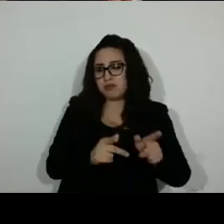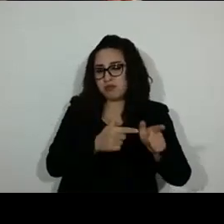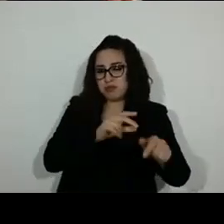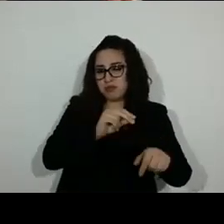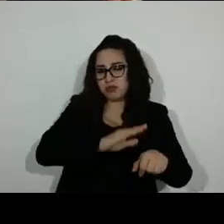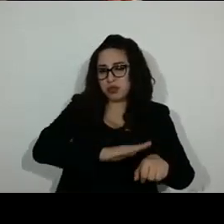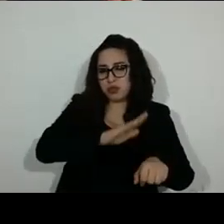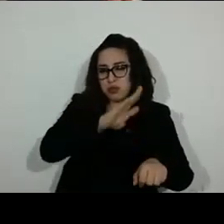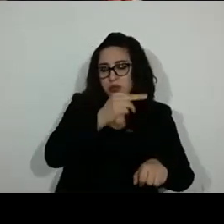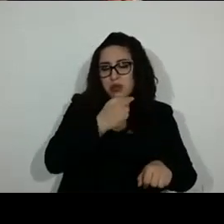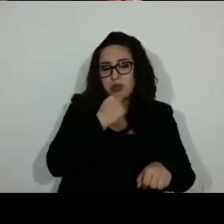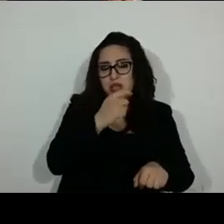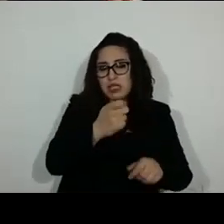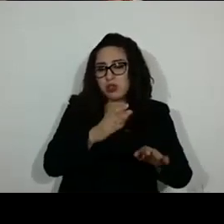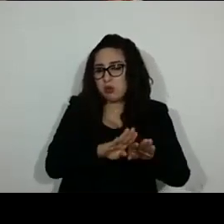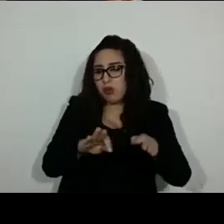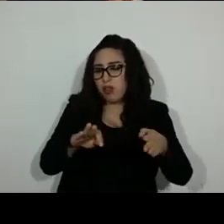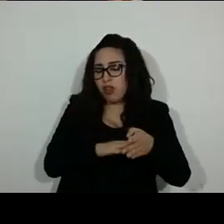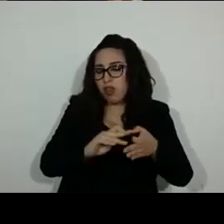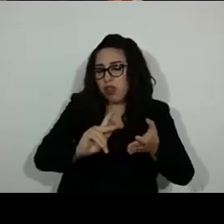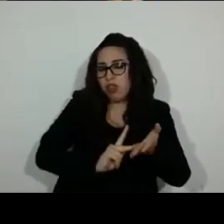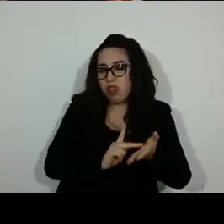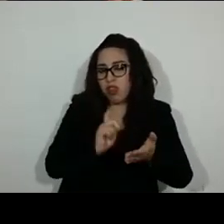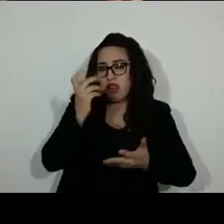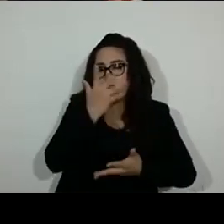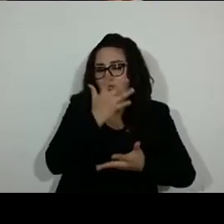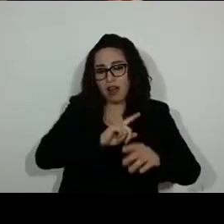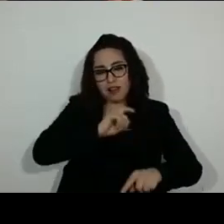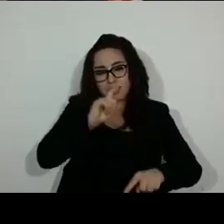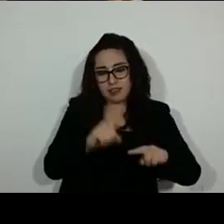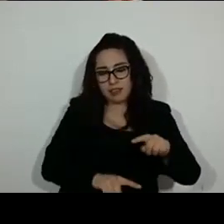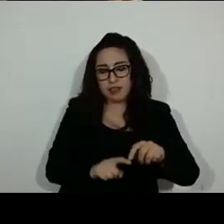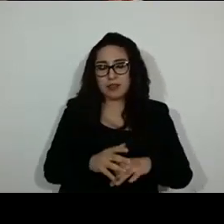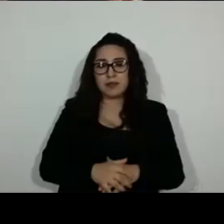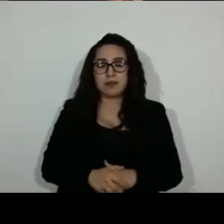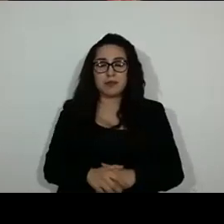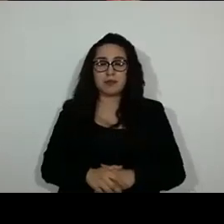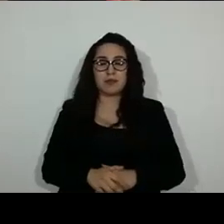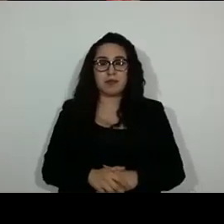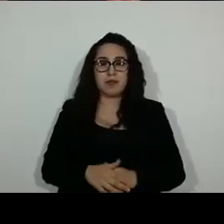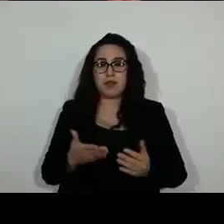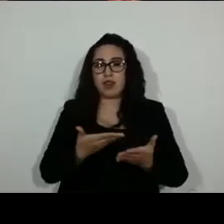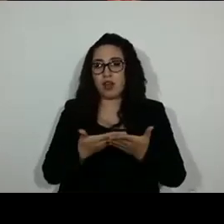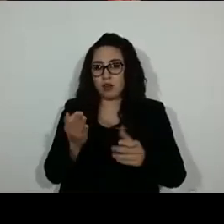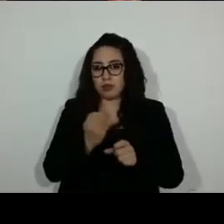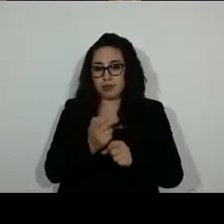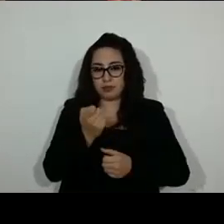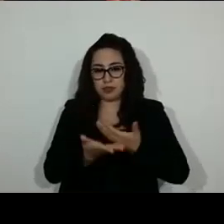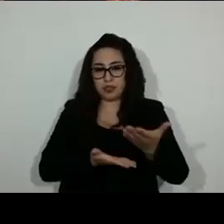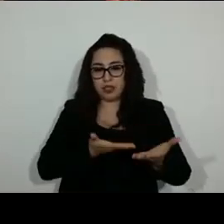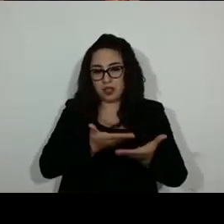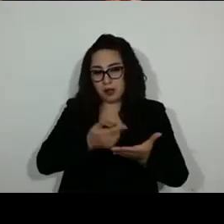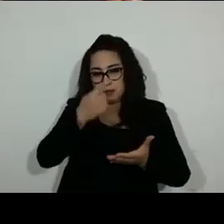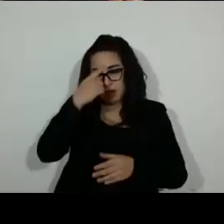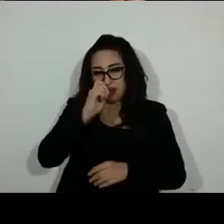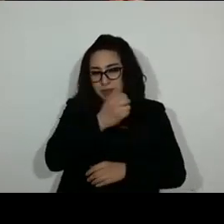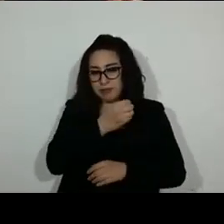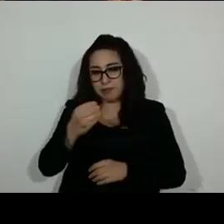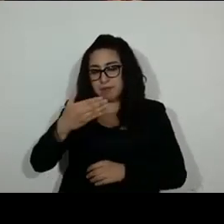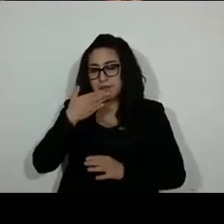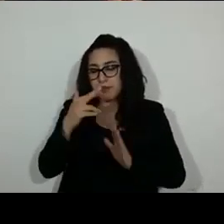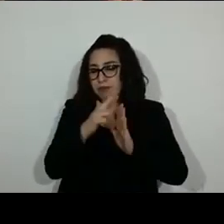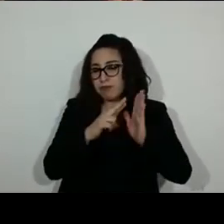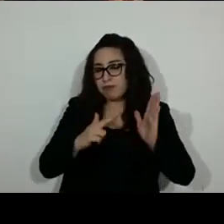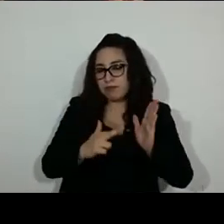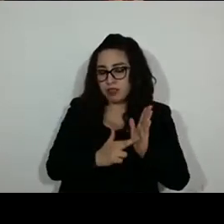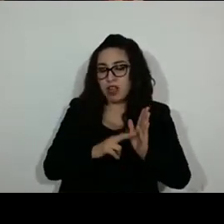resultan reiterativas. El alcance del modelo regulatorio que está sometido a su consideración concentra todos los elementos de